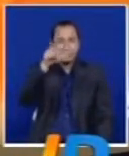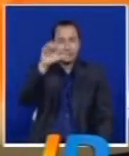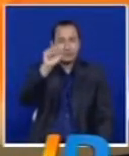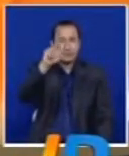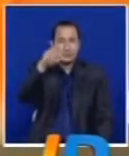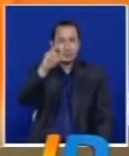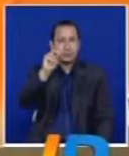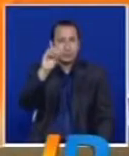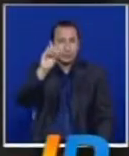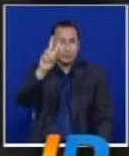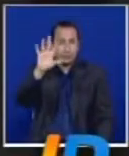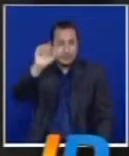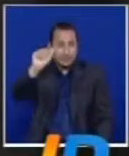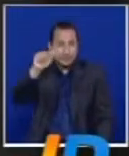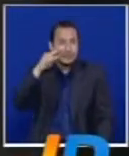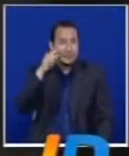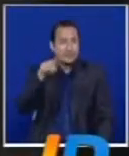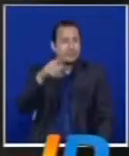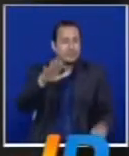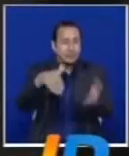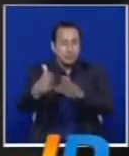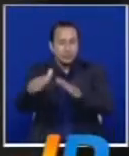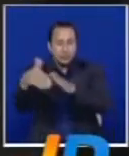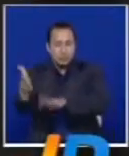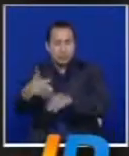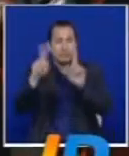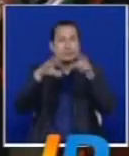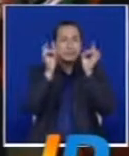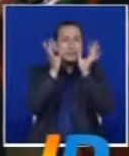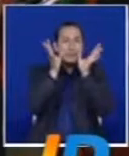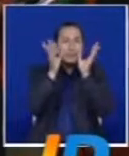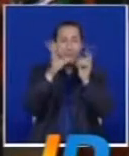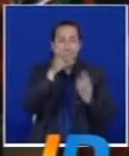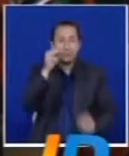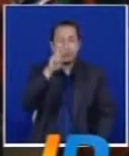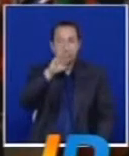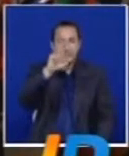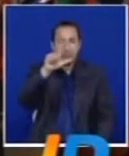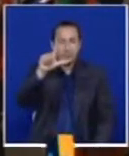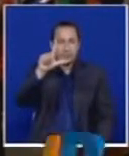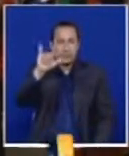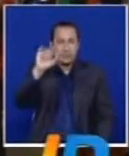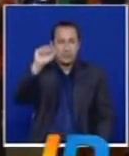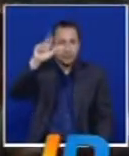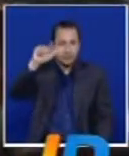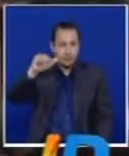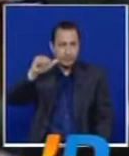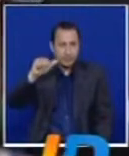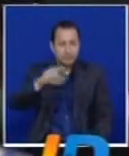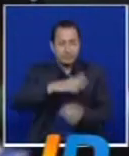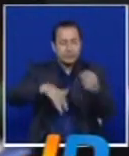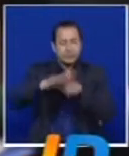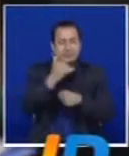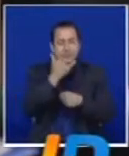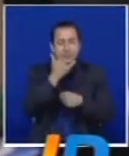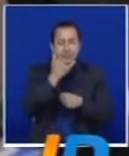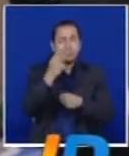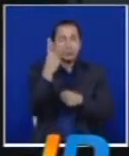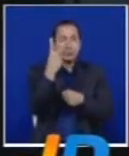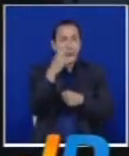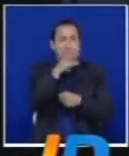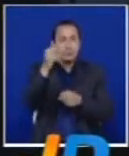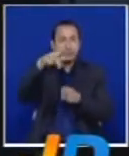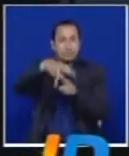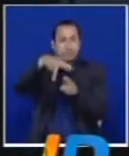villar en el sector de Santa Inés, también resultó gravemente herido William Guillermo. Al parecer los hechos ocurrieron cuando dos individuos que se movilizaban en una